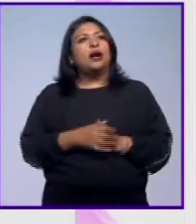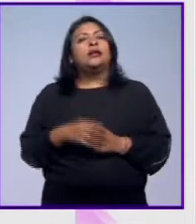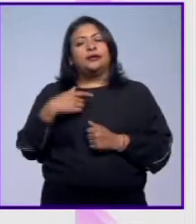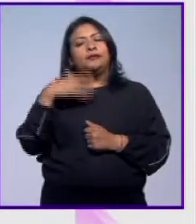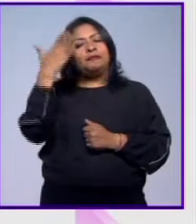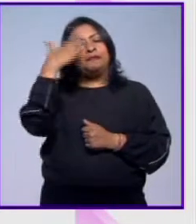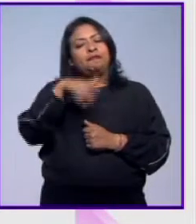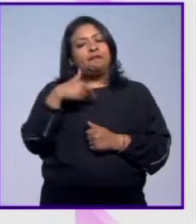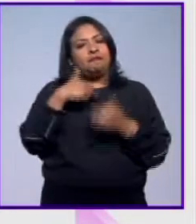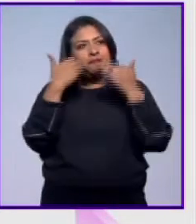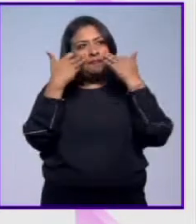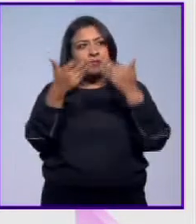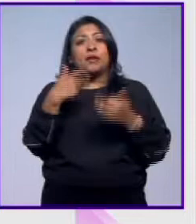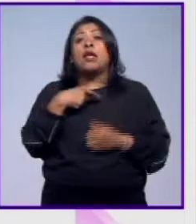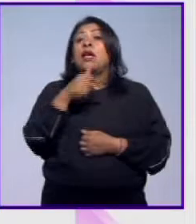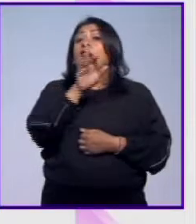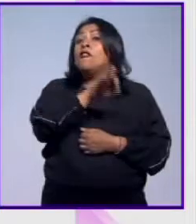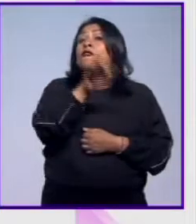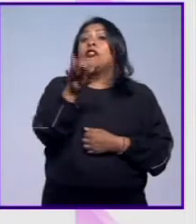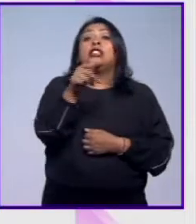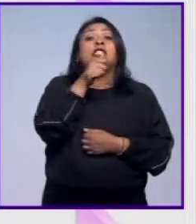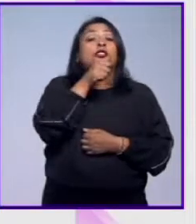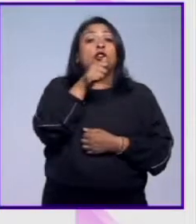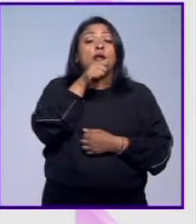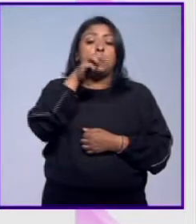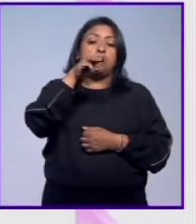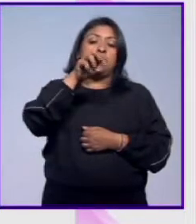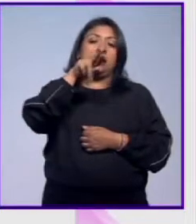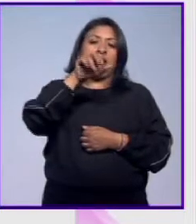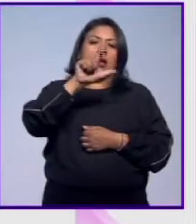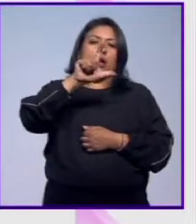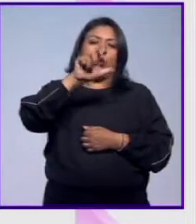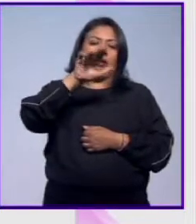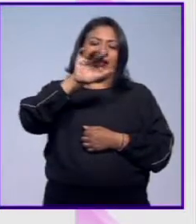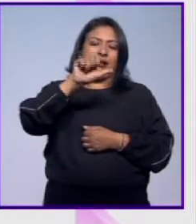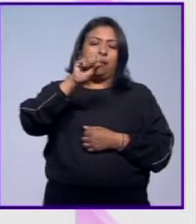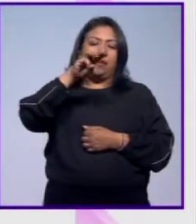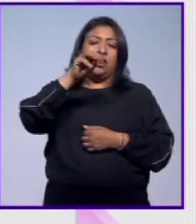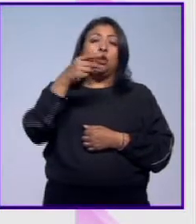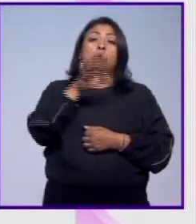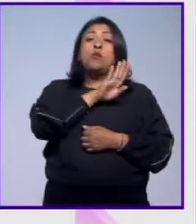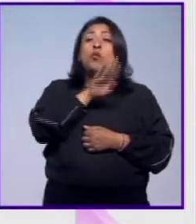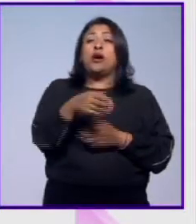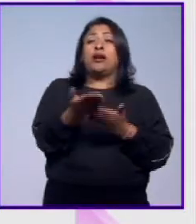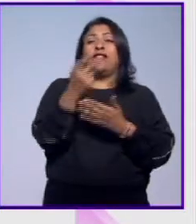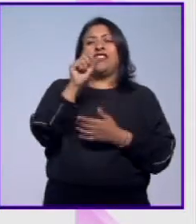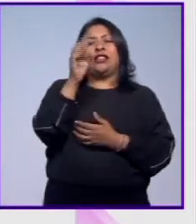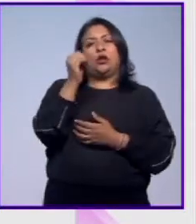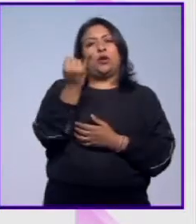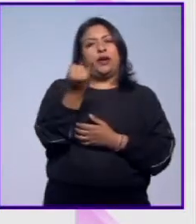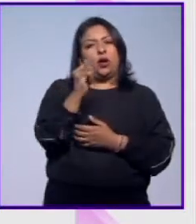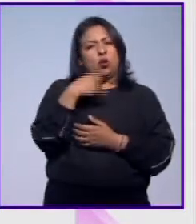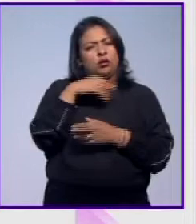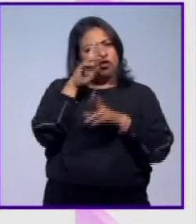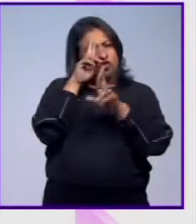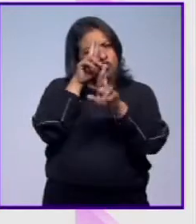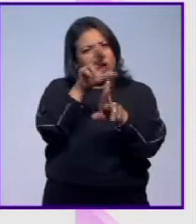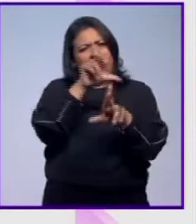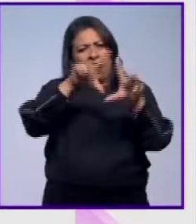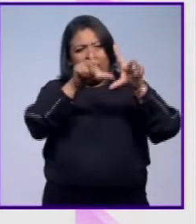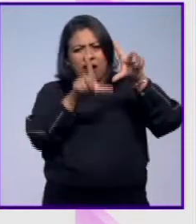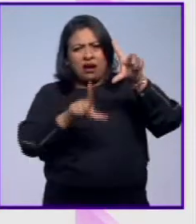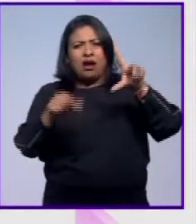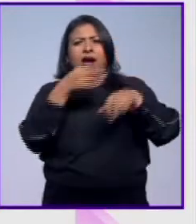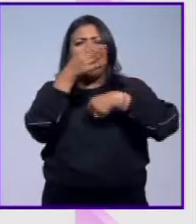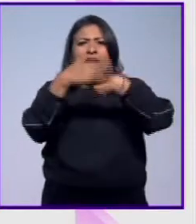lo me consta. Aunque todavía no hay fecha concreta, María Luisa Mendoza, la china Mendoza fallecida el pasado 29 de junio, será homenajeada a nivel nacional,